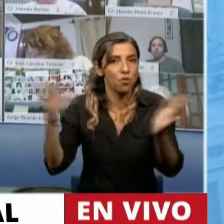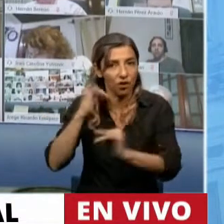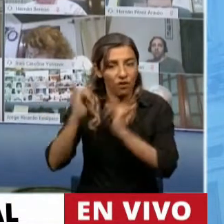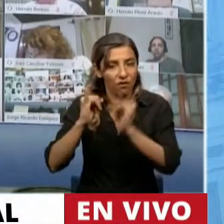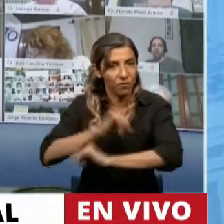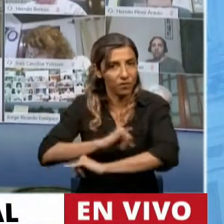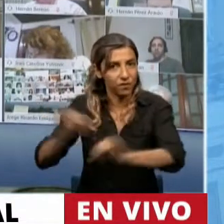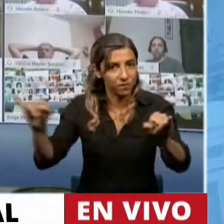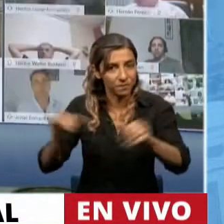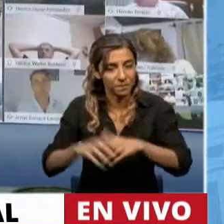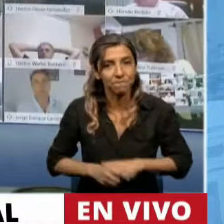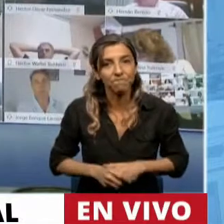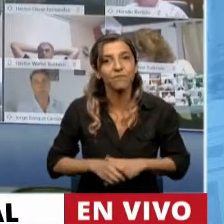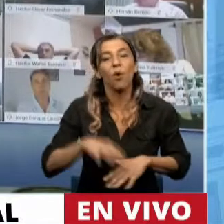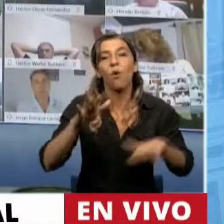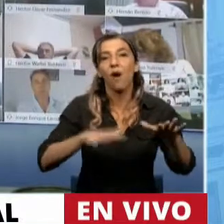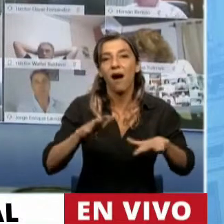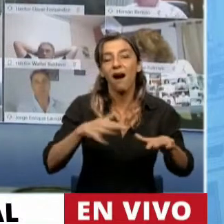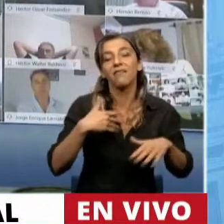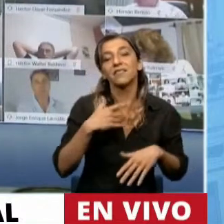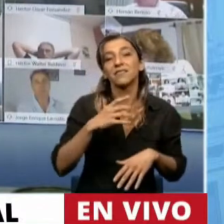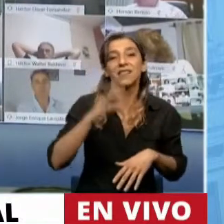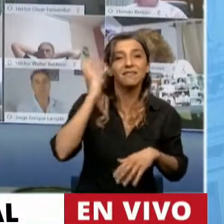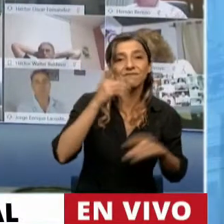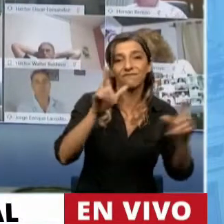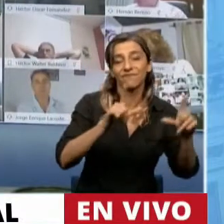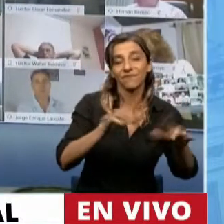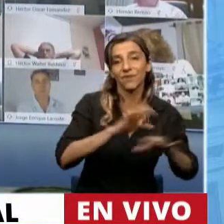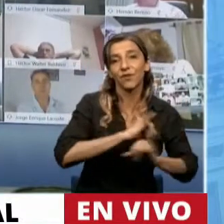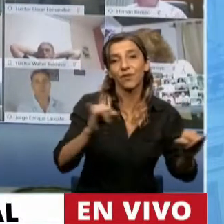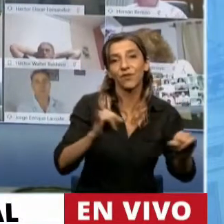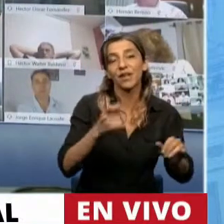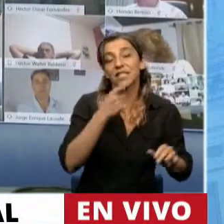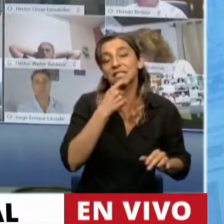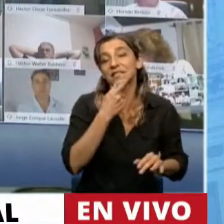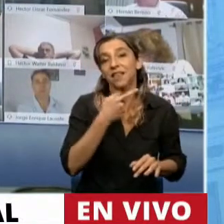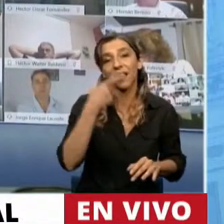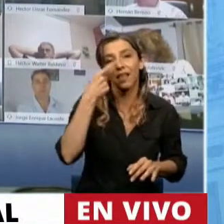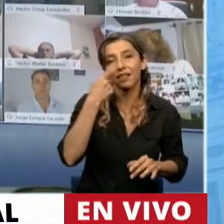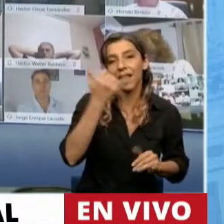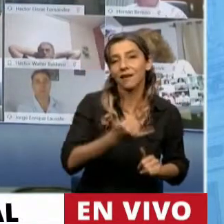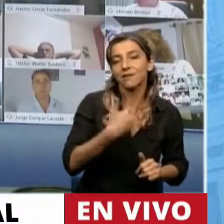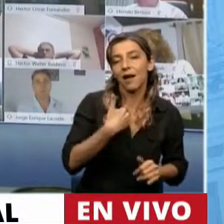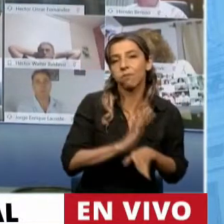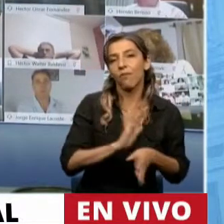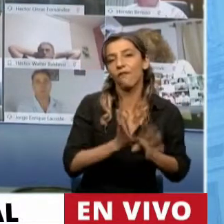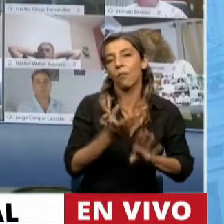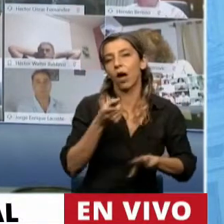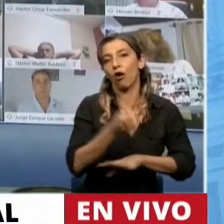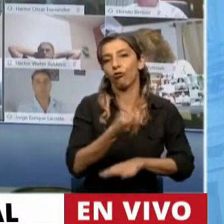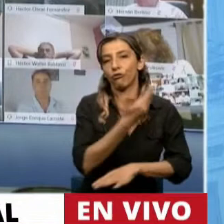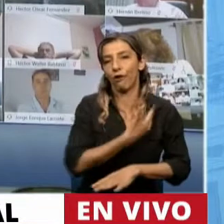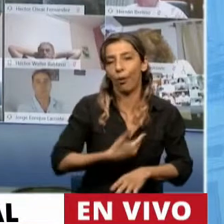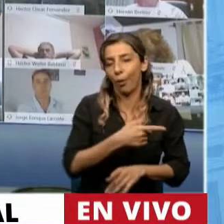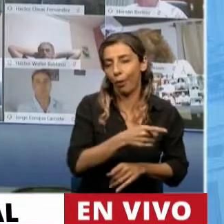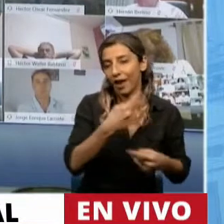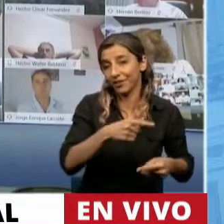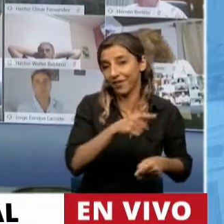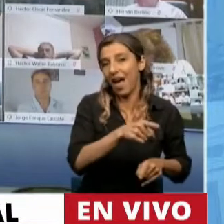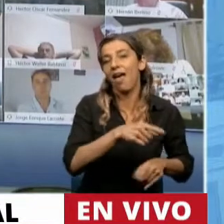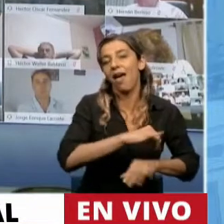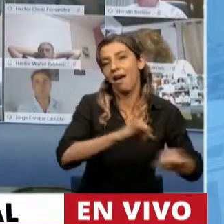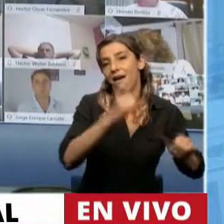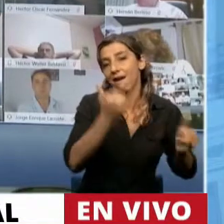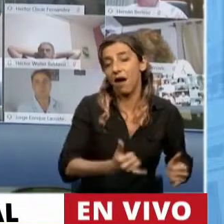dejan muchas veces ver las cuestiones ambientales cuando les conviene por algún motivo para golpear algún gobierno que no les guste entonces